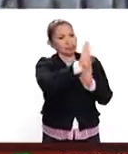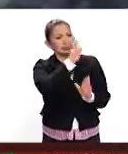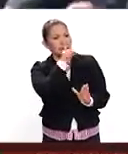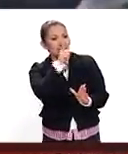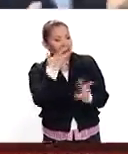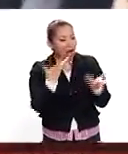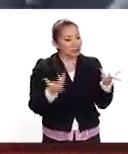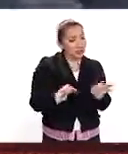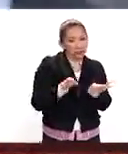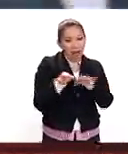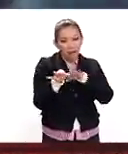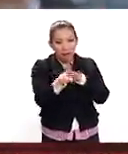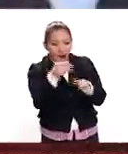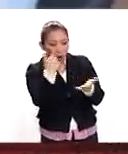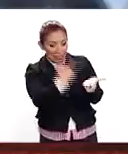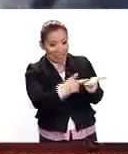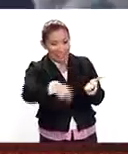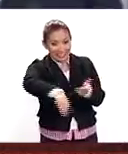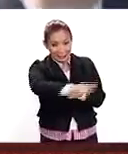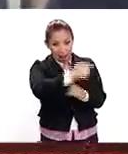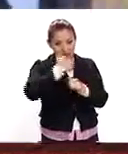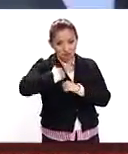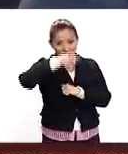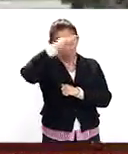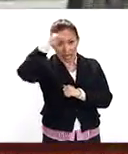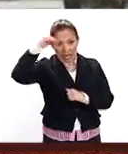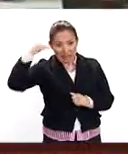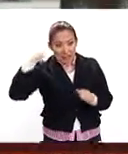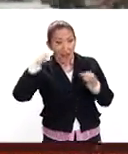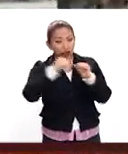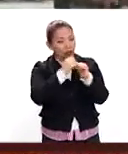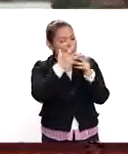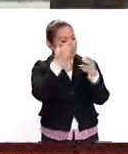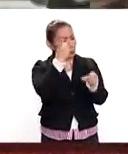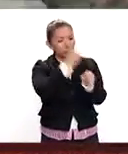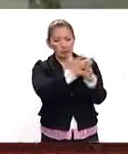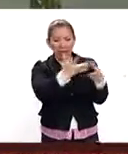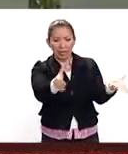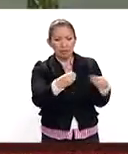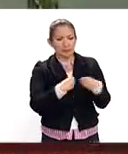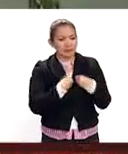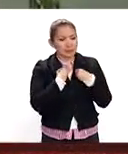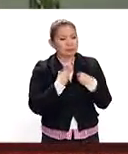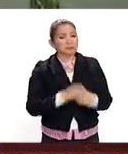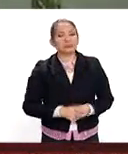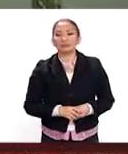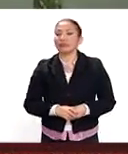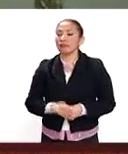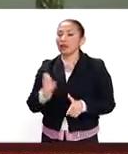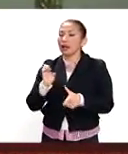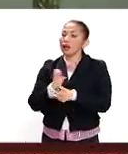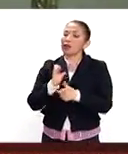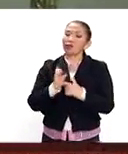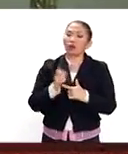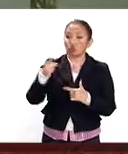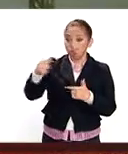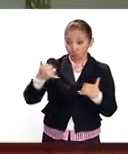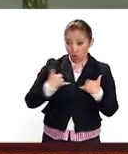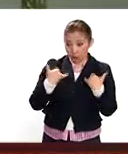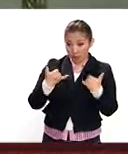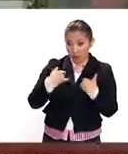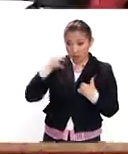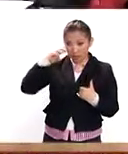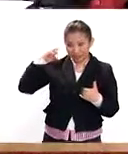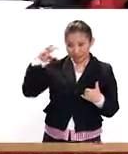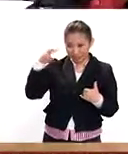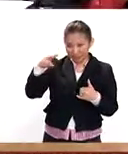desempeñarse dentro de la Armada de México con una gran oportunidad de vida. Entonces, un joven que nos